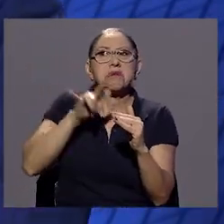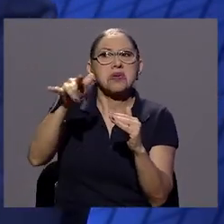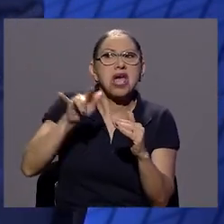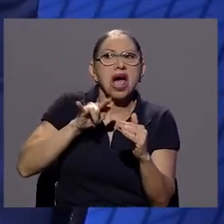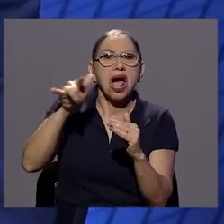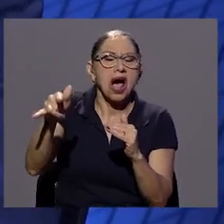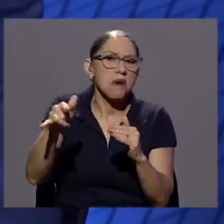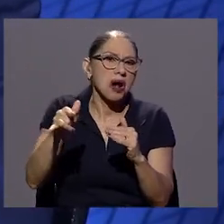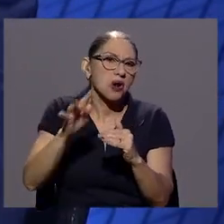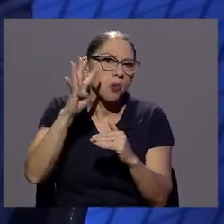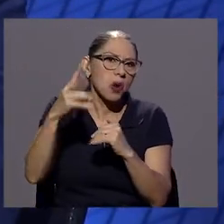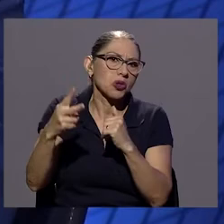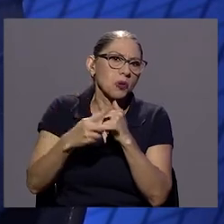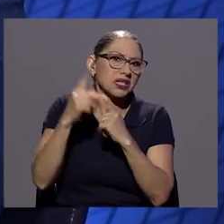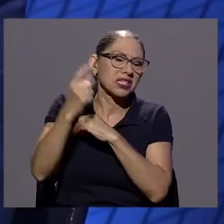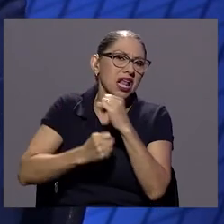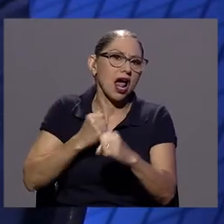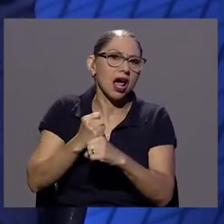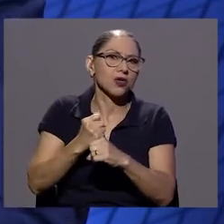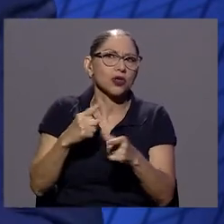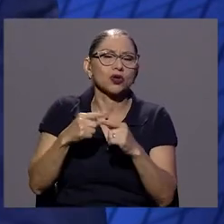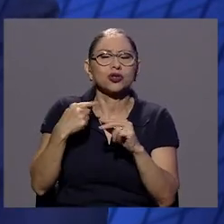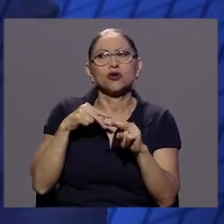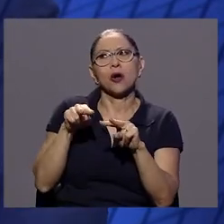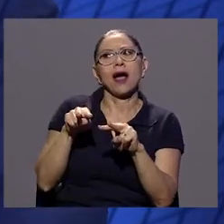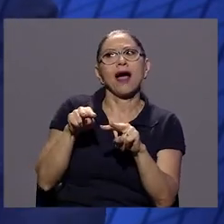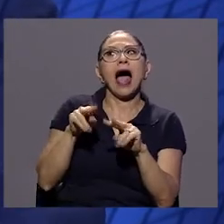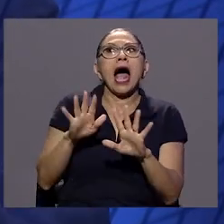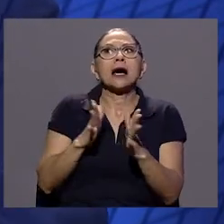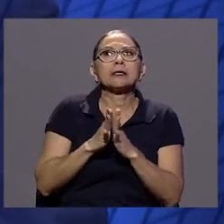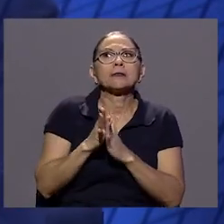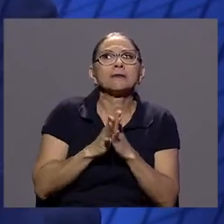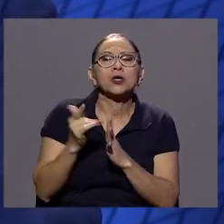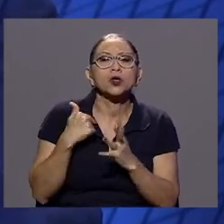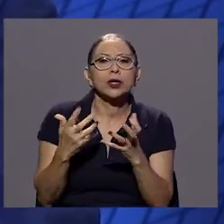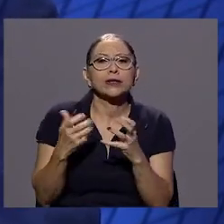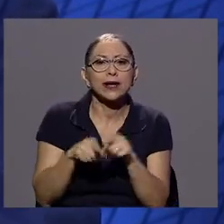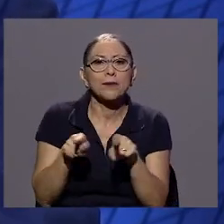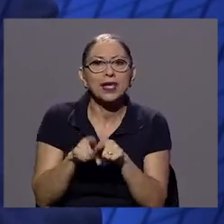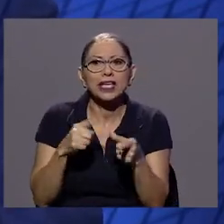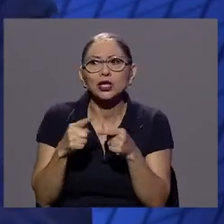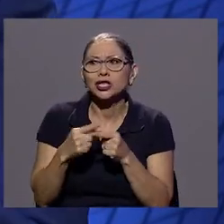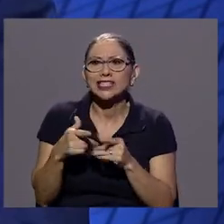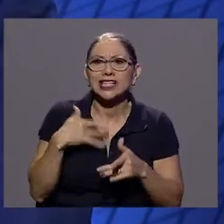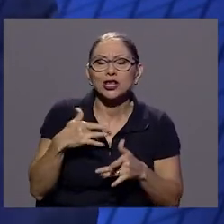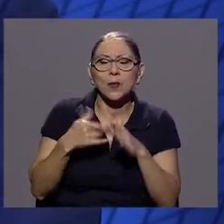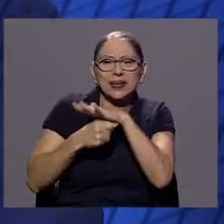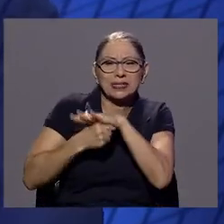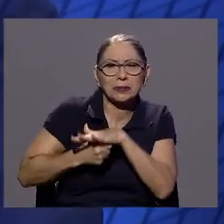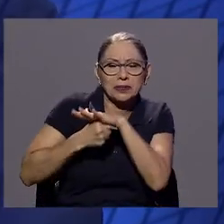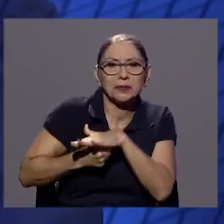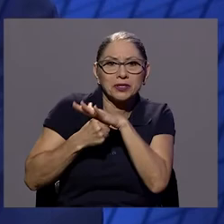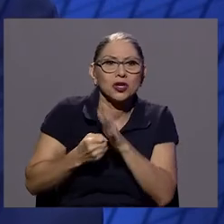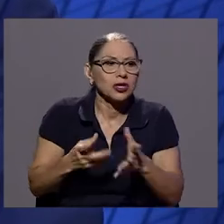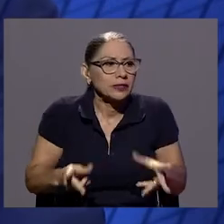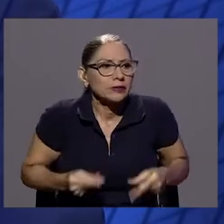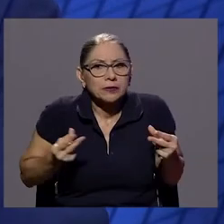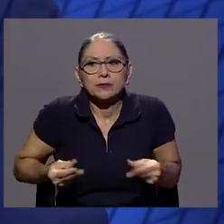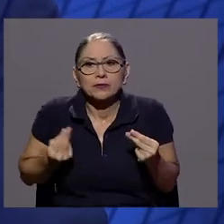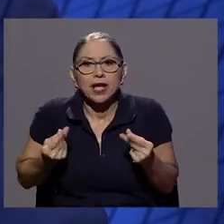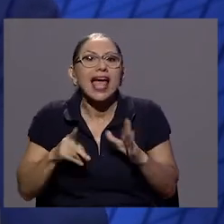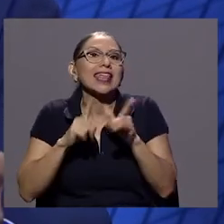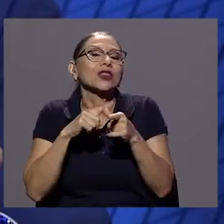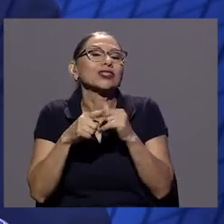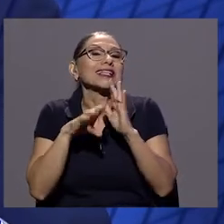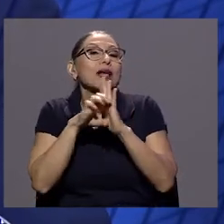y yo no puedo quedarme atrás. Entonces, viene también presión de gasto. Y entonces, aunque yo consiga en la asociación solidarista un